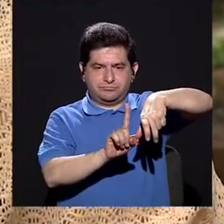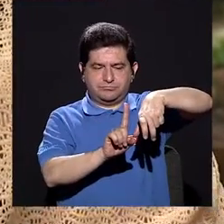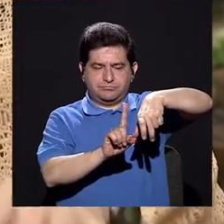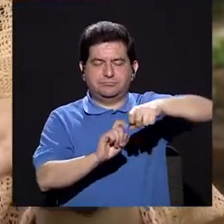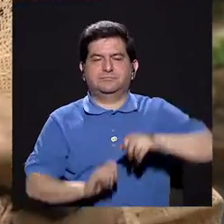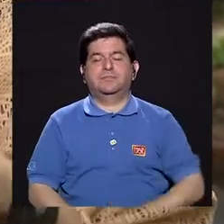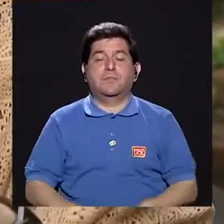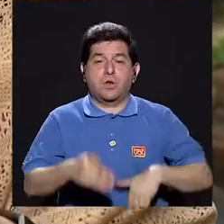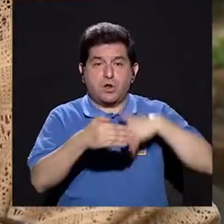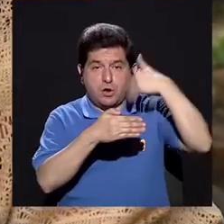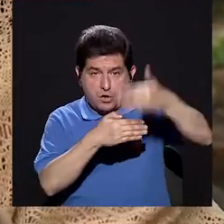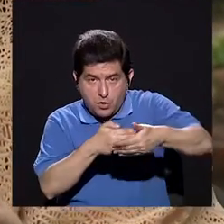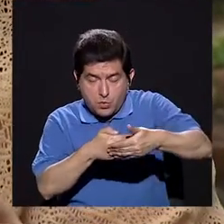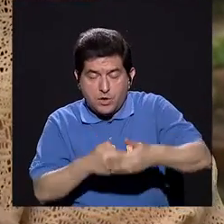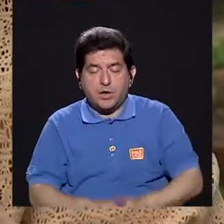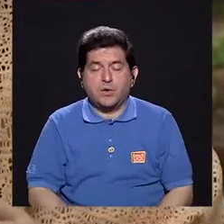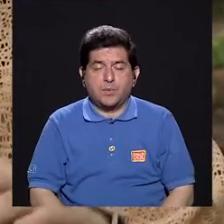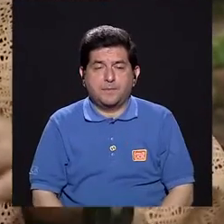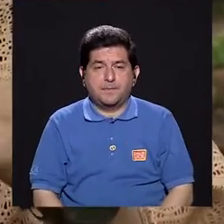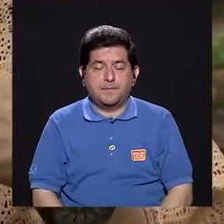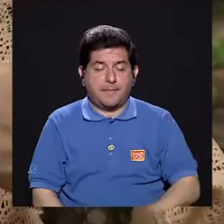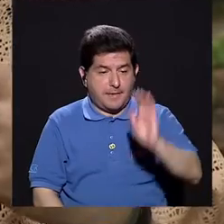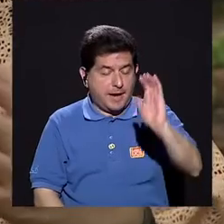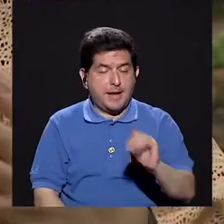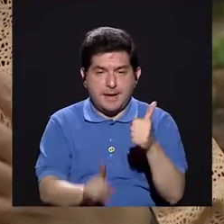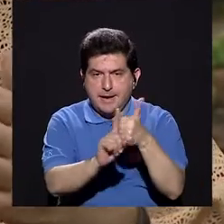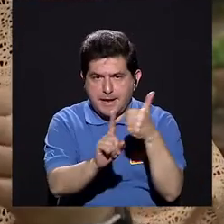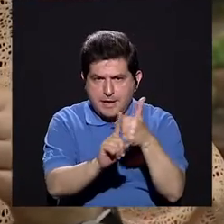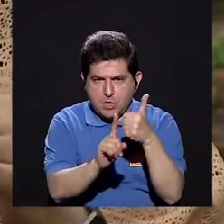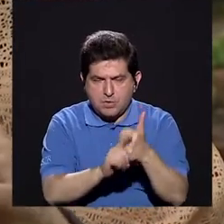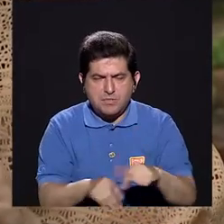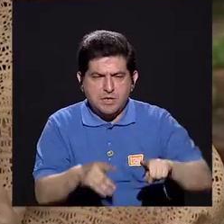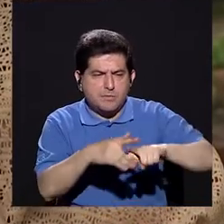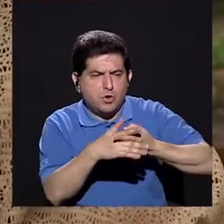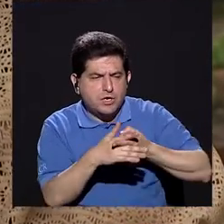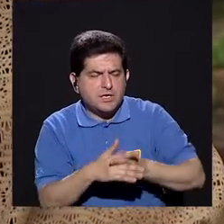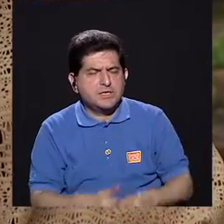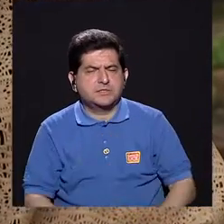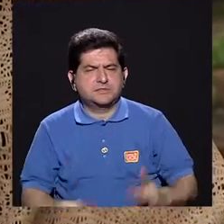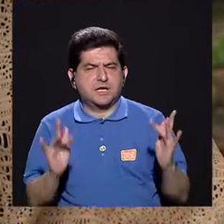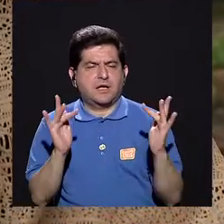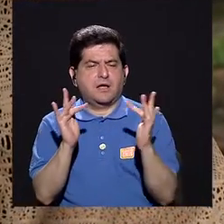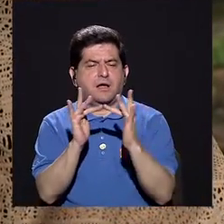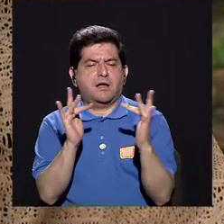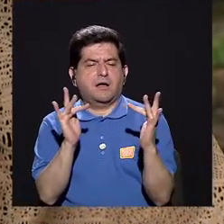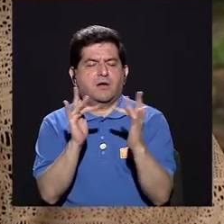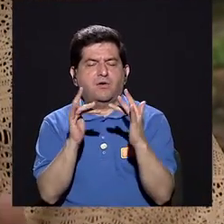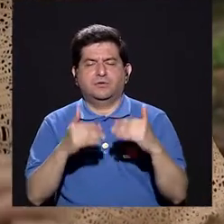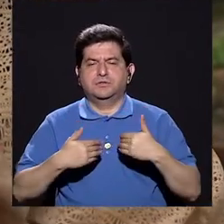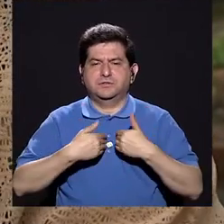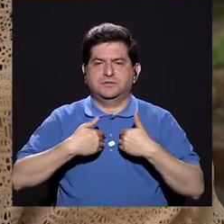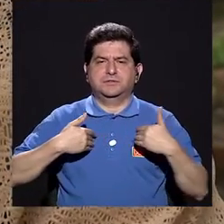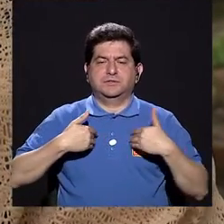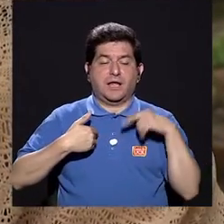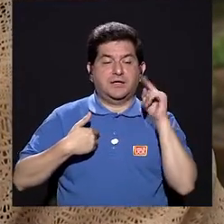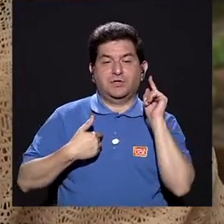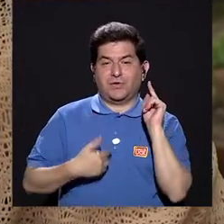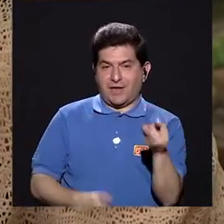Y después empezamos a que el niño, por sí mismo, él empieza a hacer el contacto con el animal,